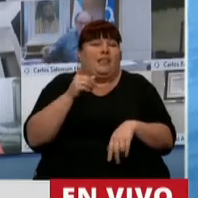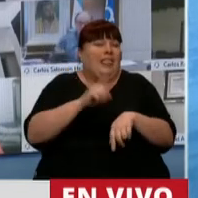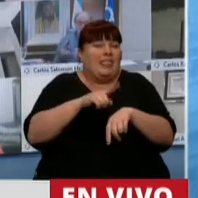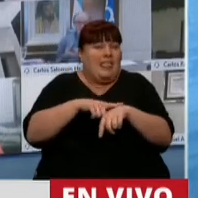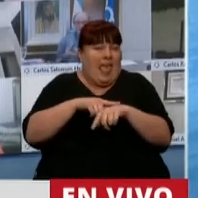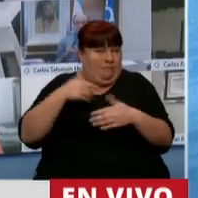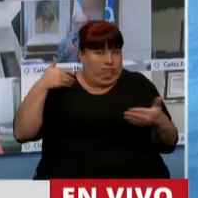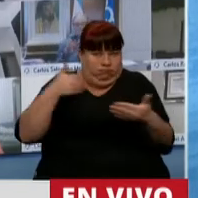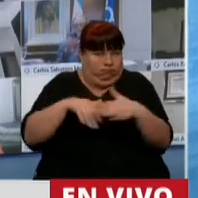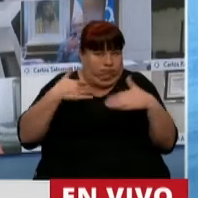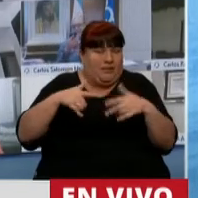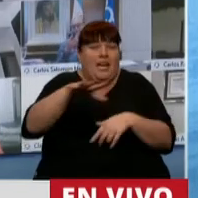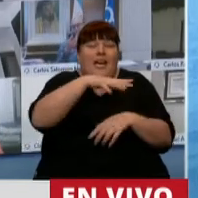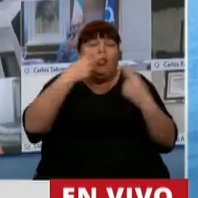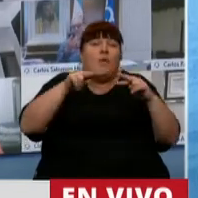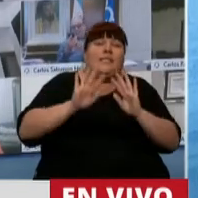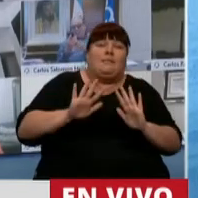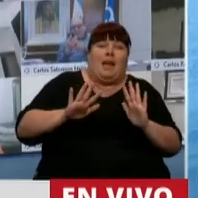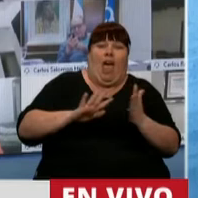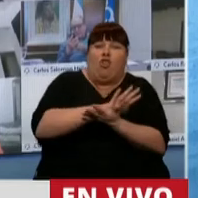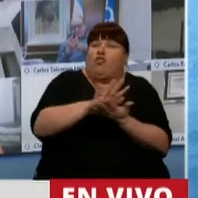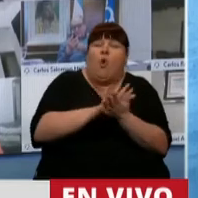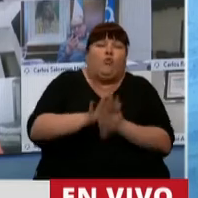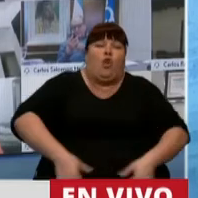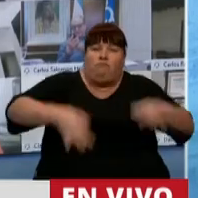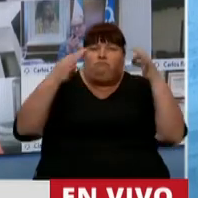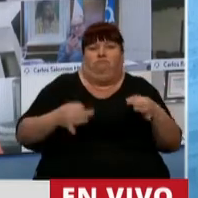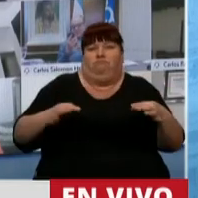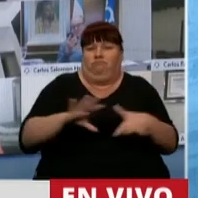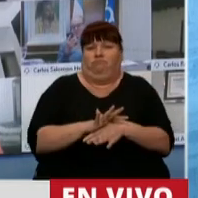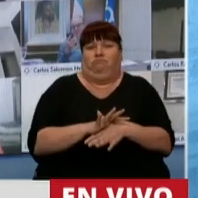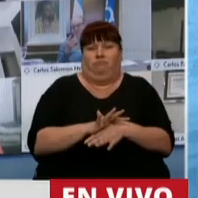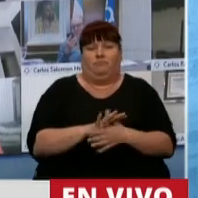tiempos apremian y el sector está esperando respuestas concretas.